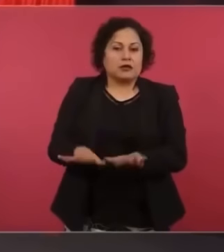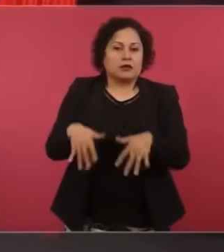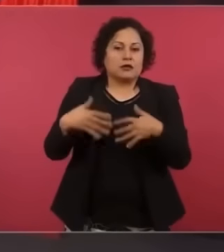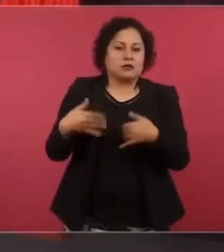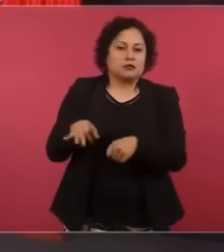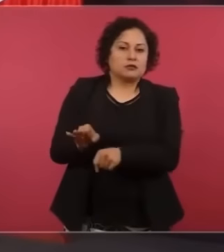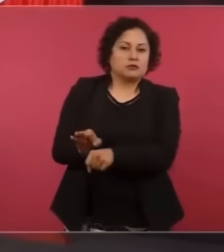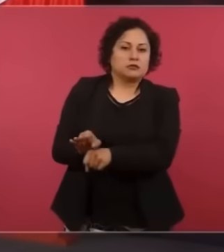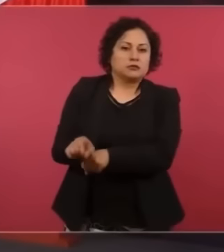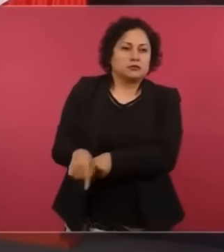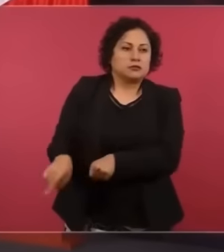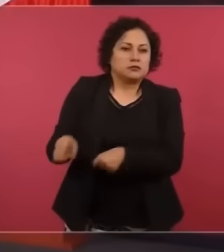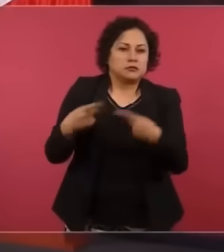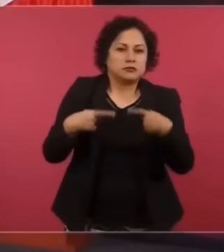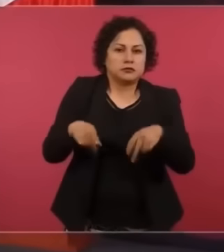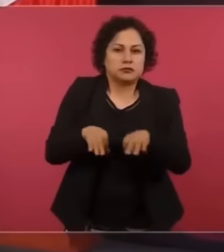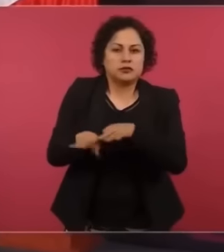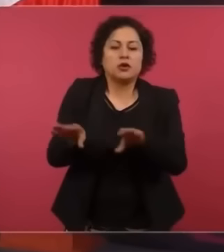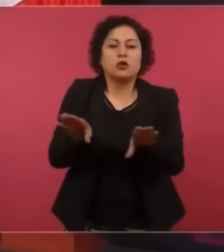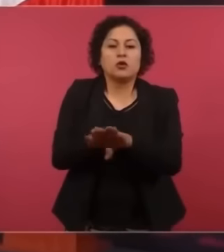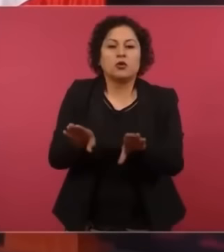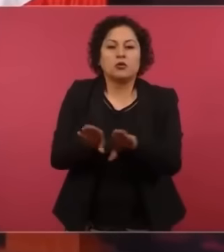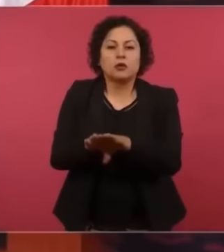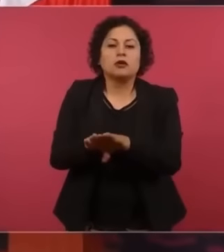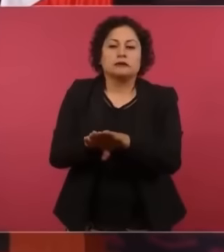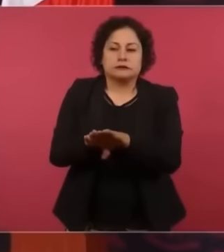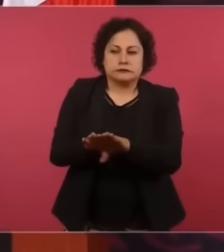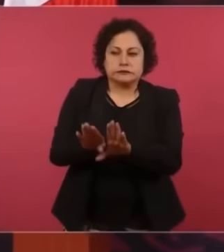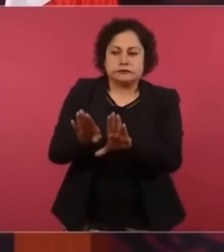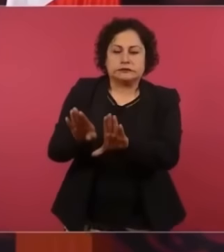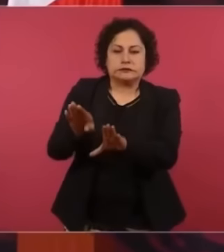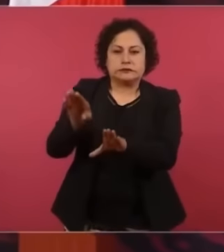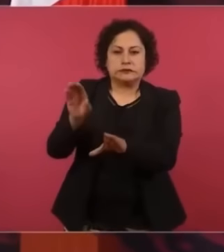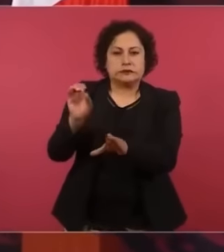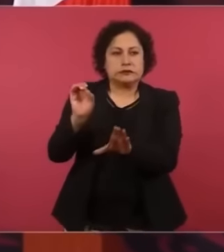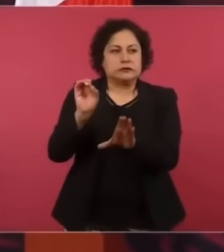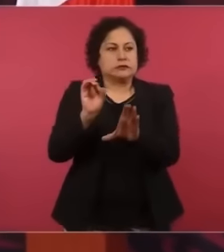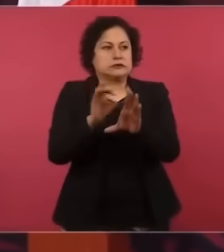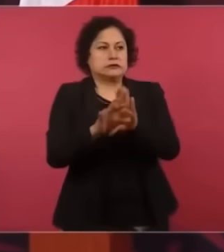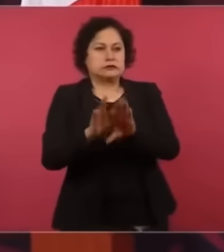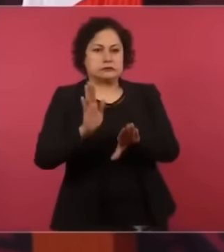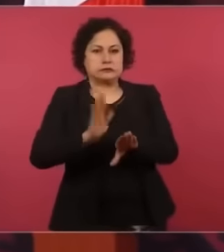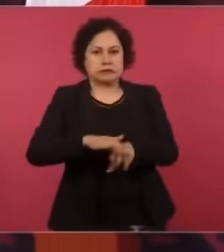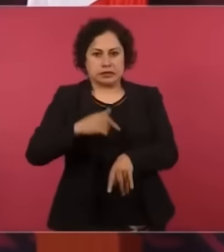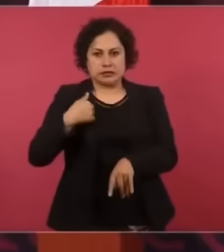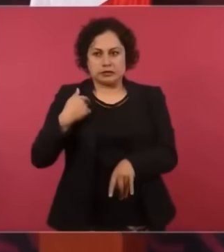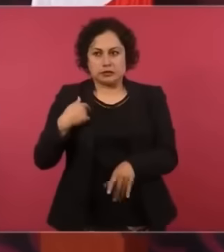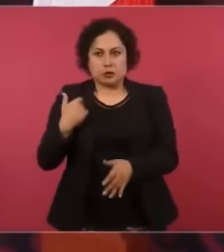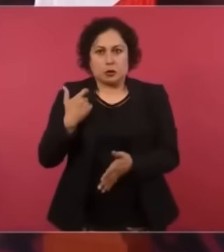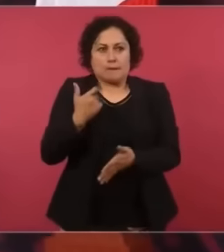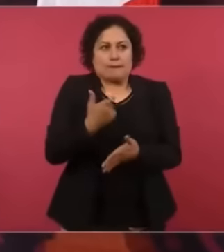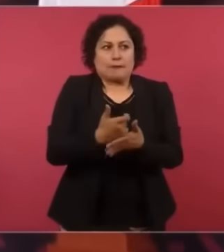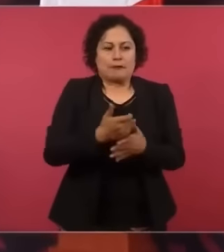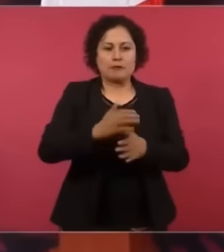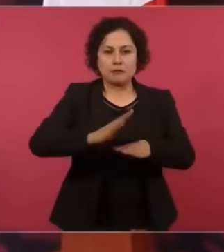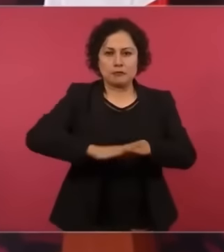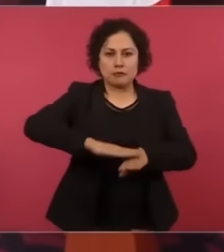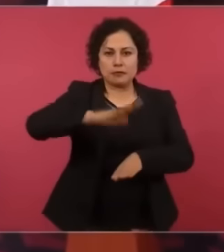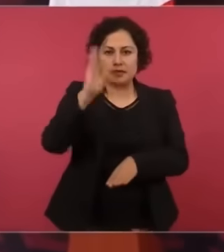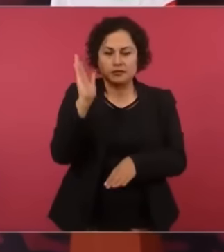para que el trabajador no recibiera como estaba contemplado